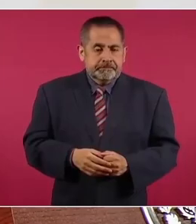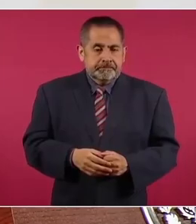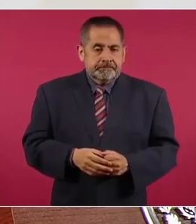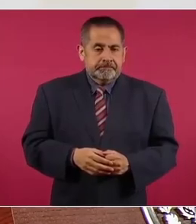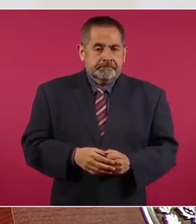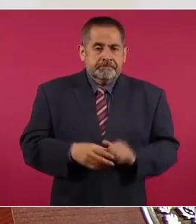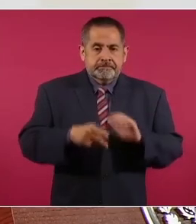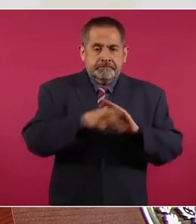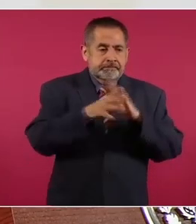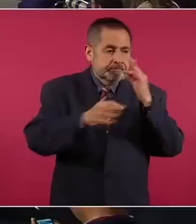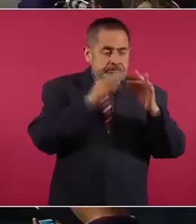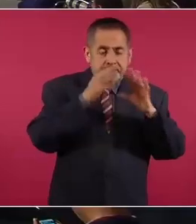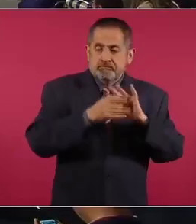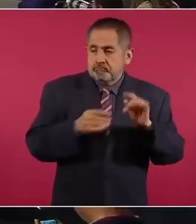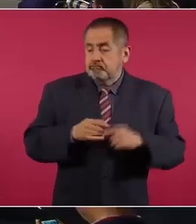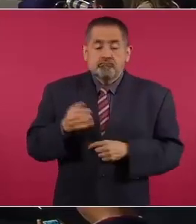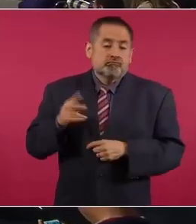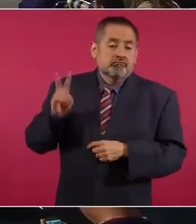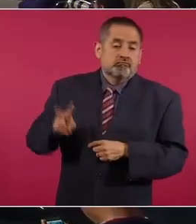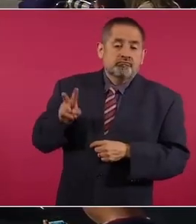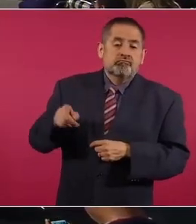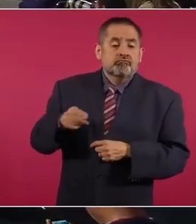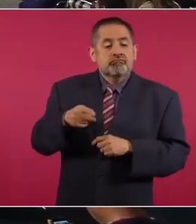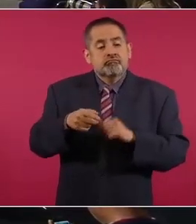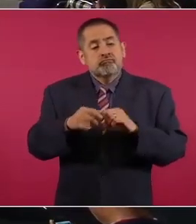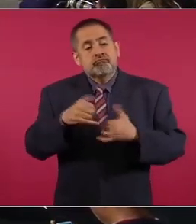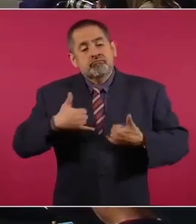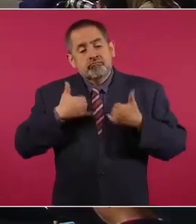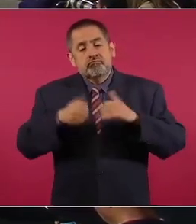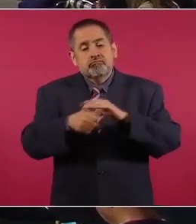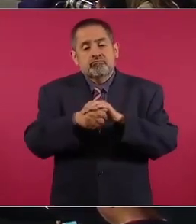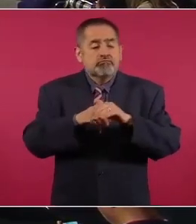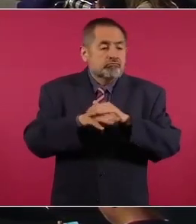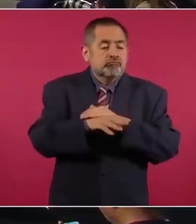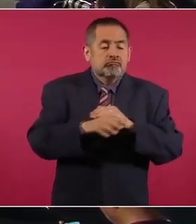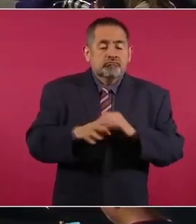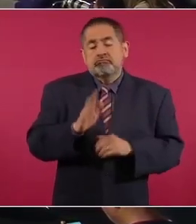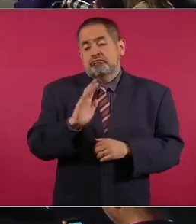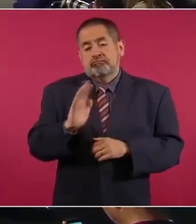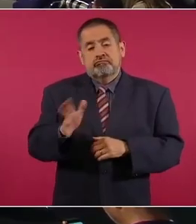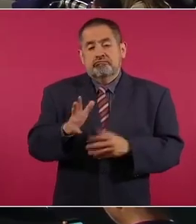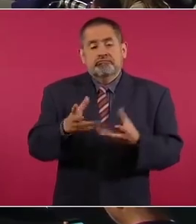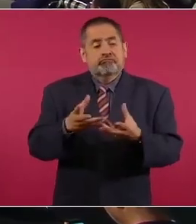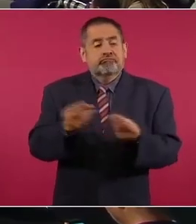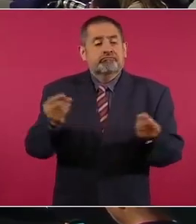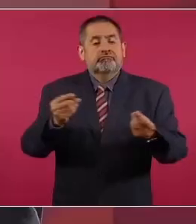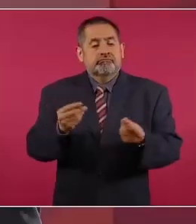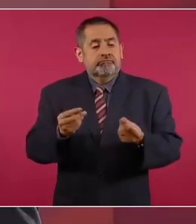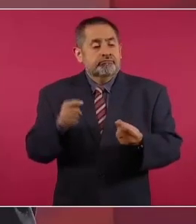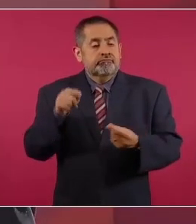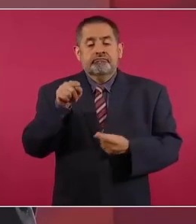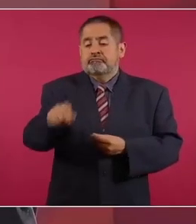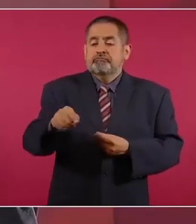la mentira de que los jóvenes habían sido quemados,